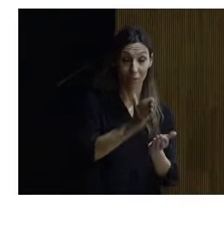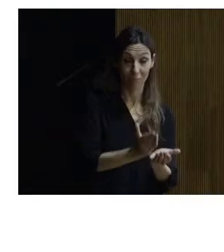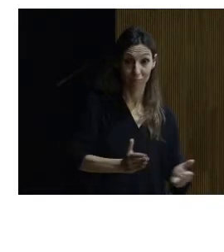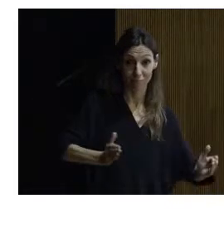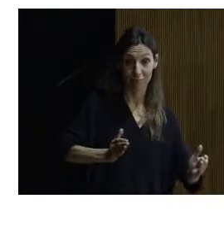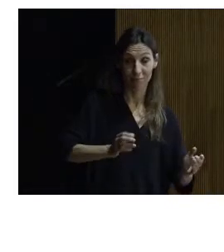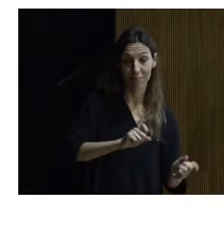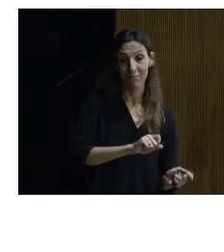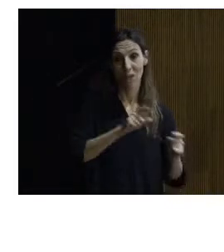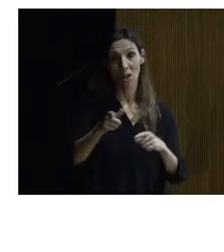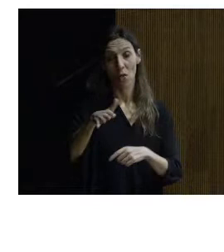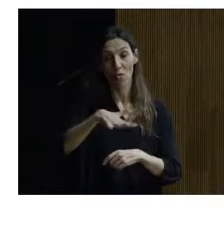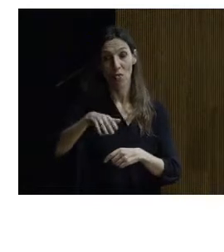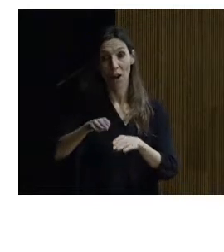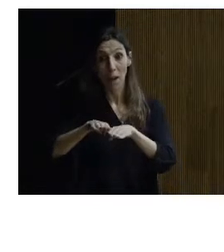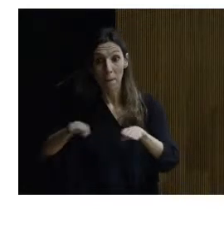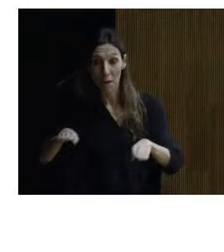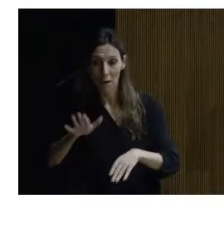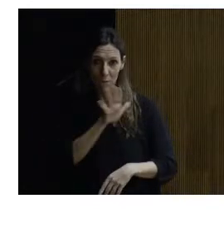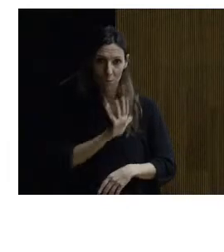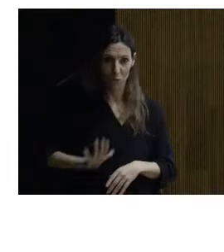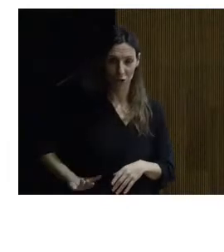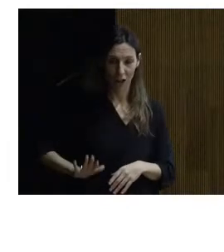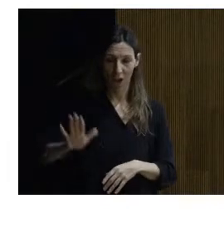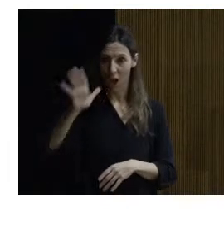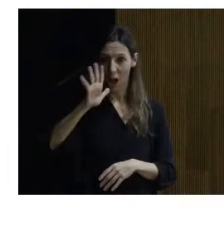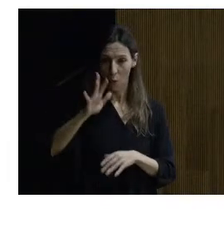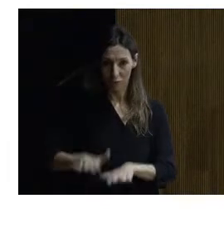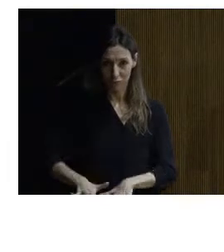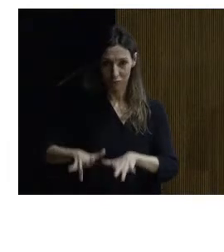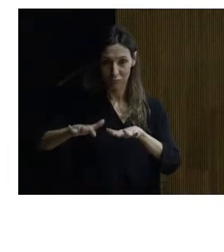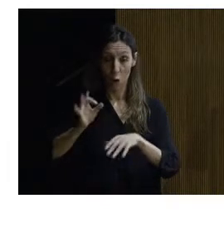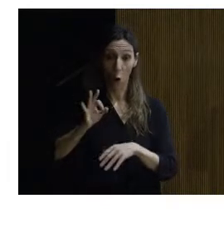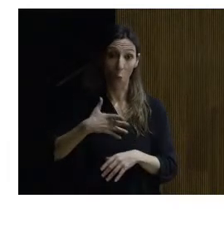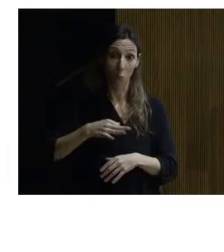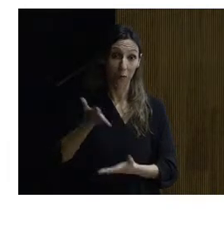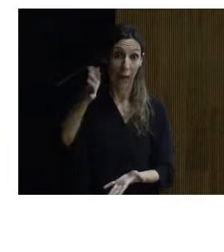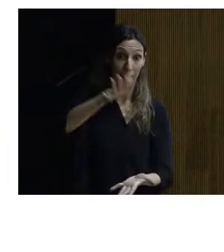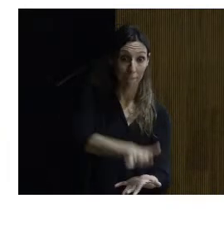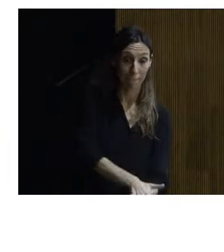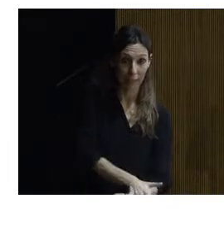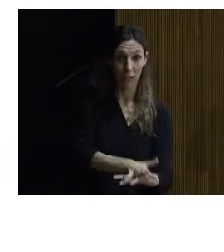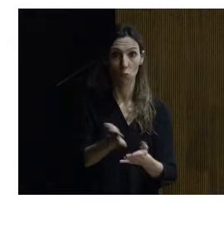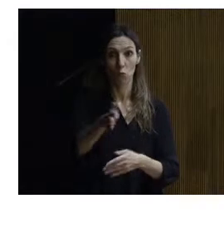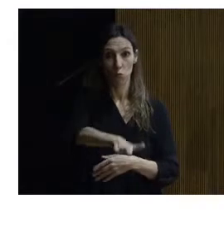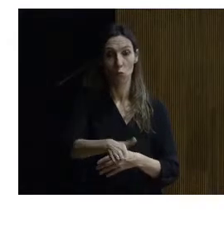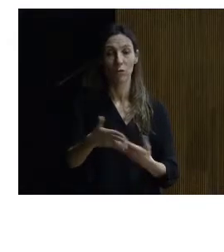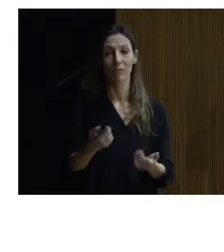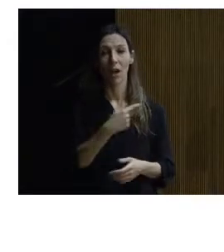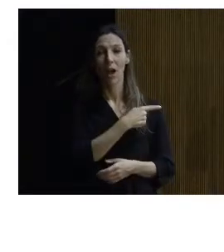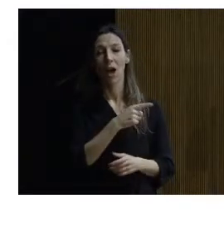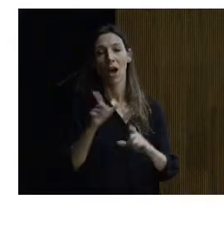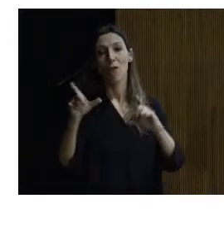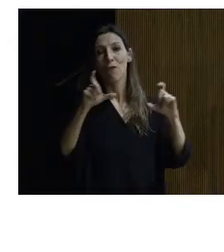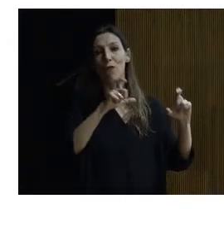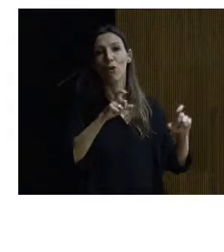una crecida pues si no moréis aplastado pues bueno aquí os pongo una foto si observáis ahí en la ladera de la montaña pues hay